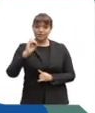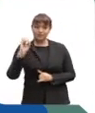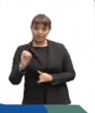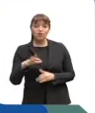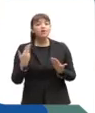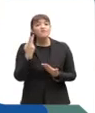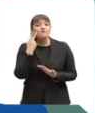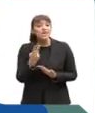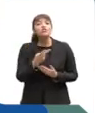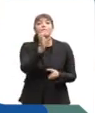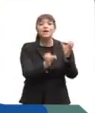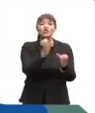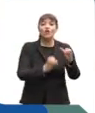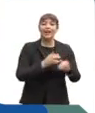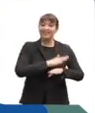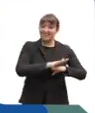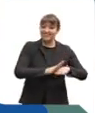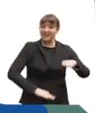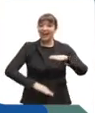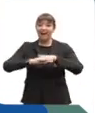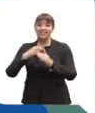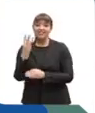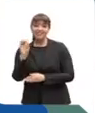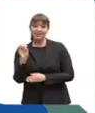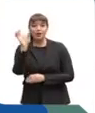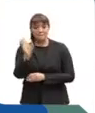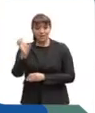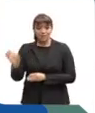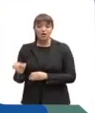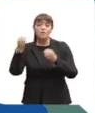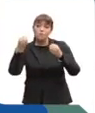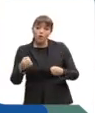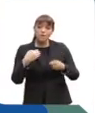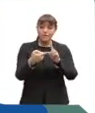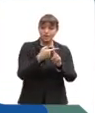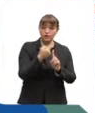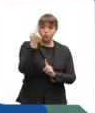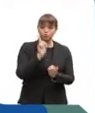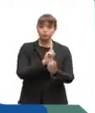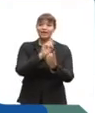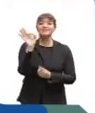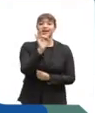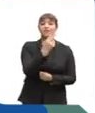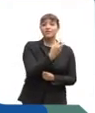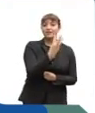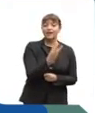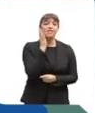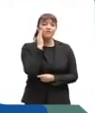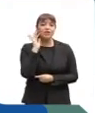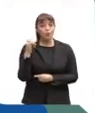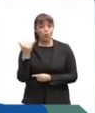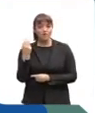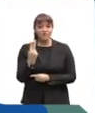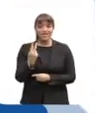identificando un mínimo de 15 y un máximo de 30 participantes. Podrás participar en un solo encuentro local entre el sábado 23 de abril y el jueves